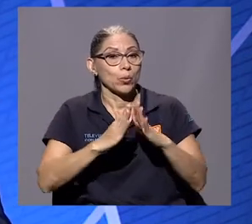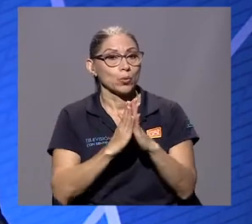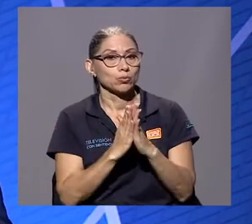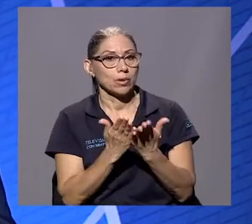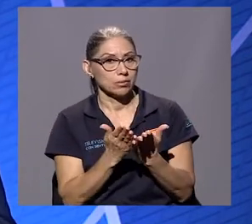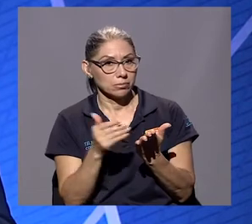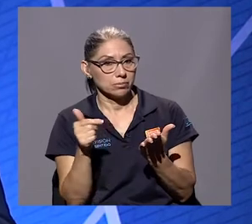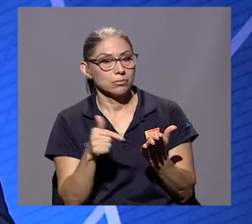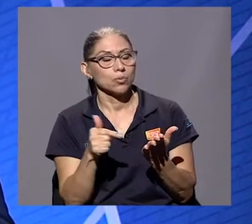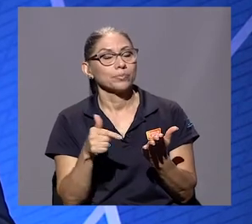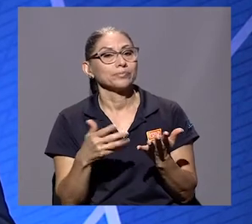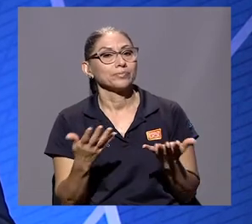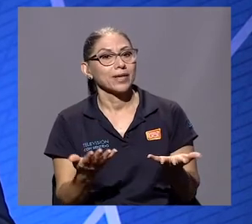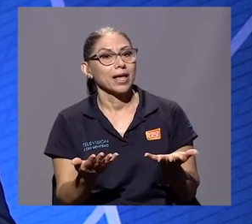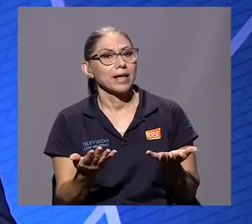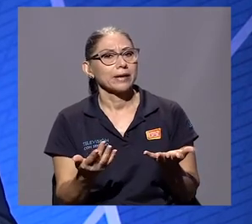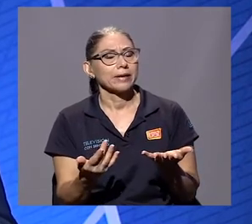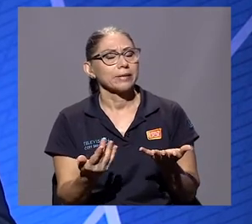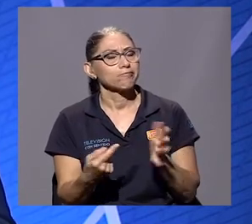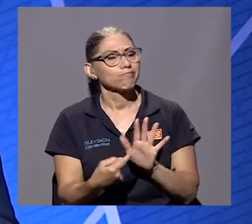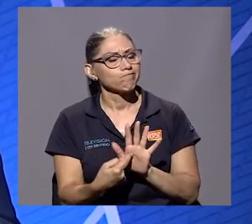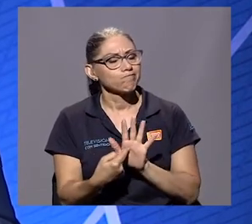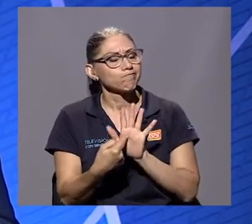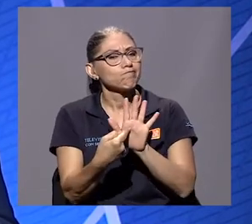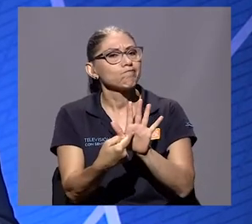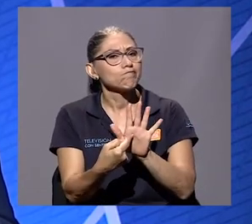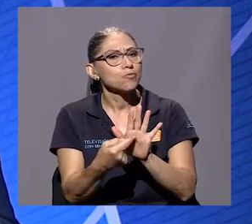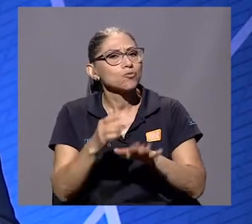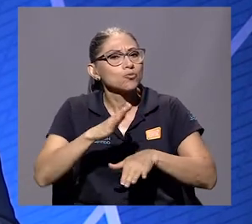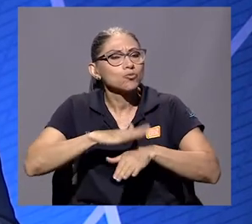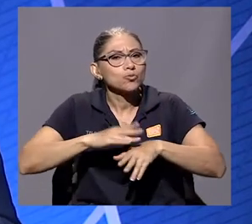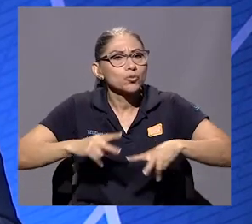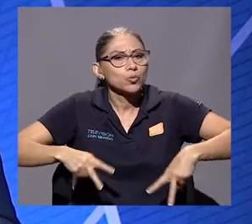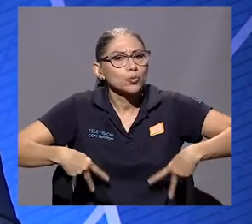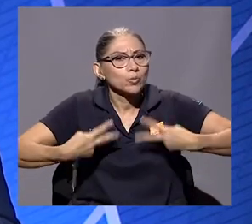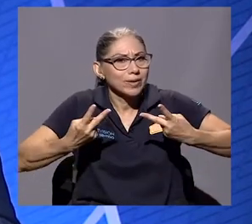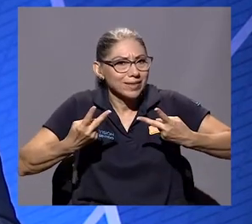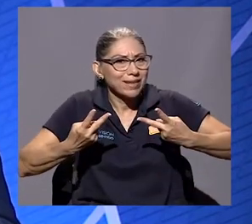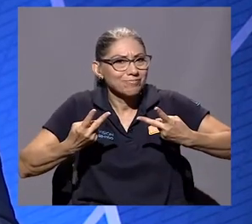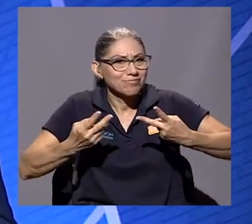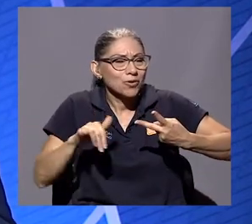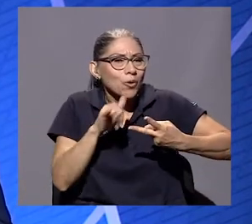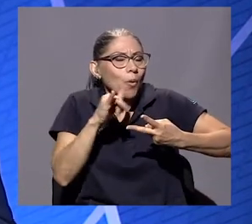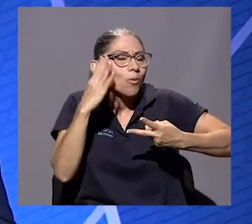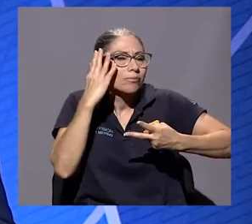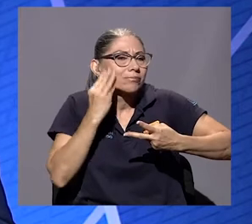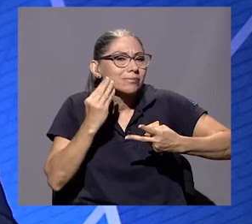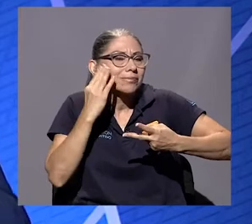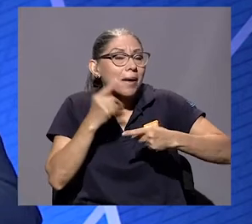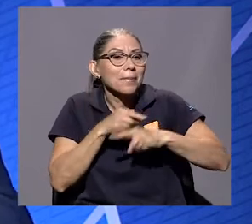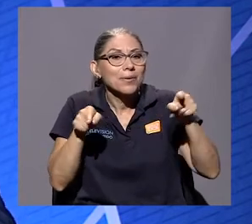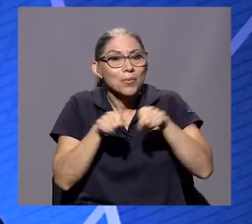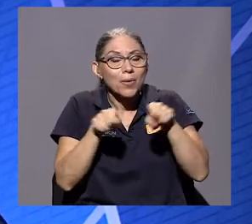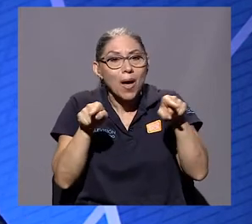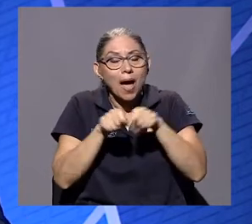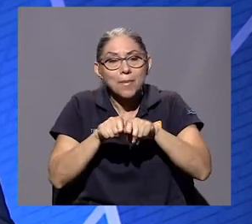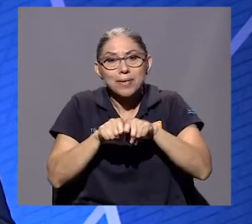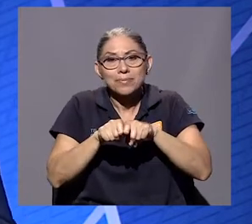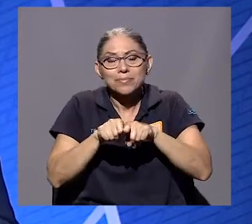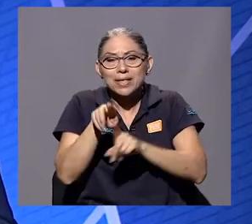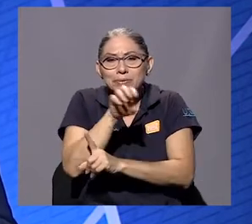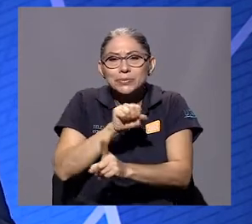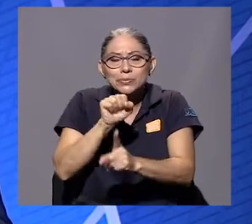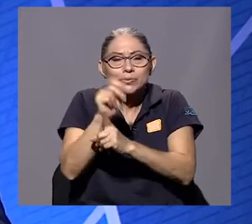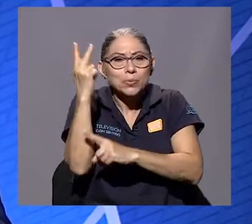sobre un texto que muestra mucho de la vida a manera de semblanza, pero por supuesto también de la vida